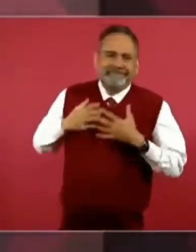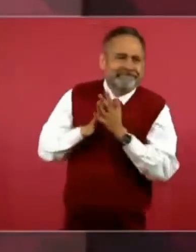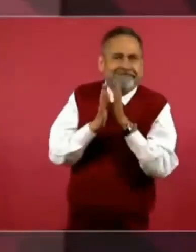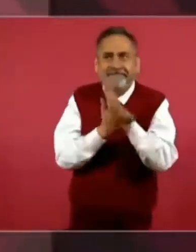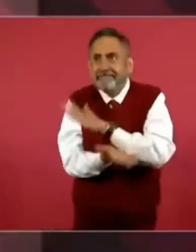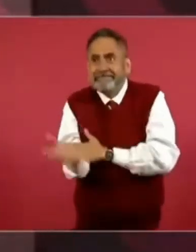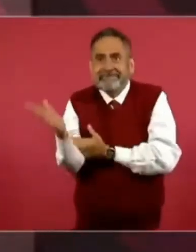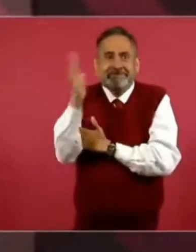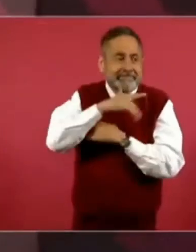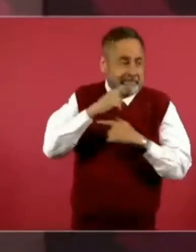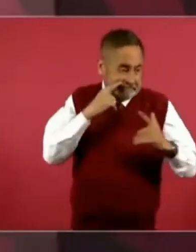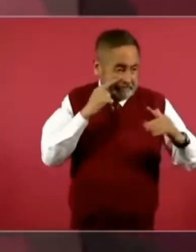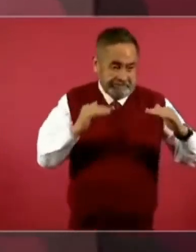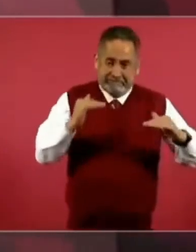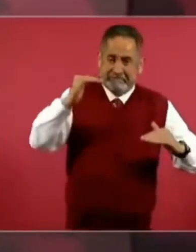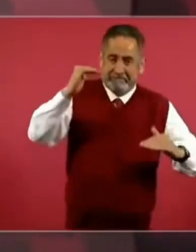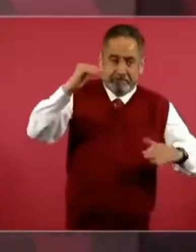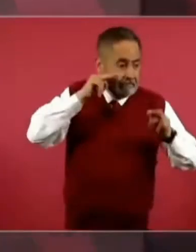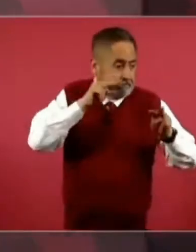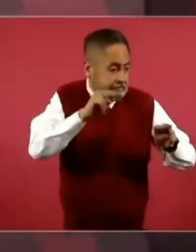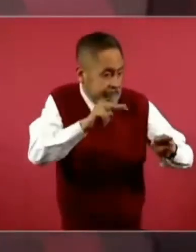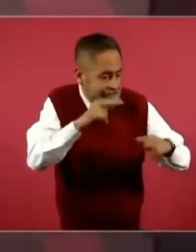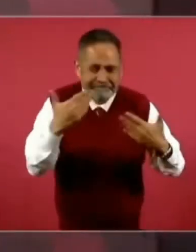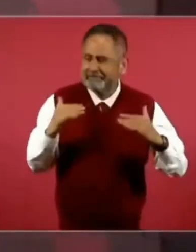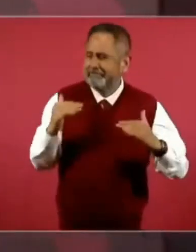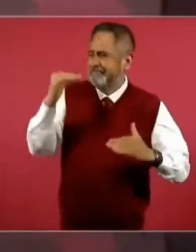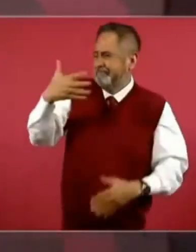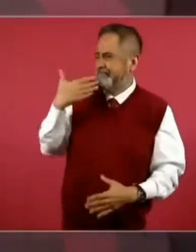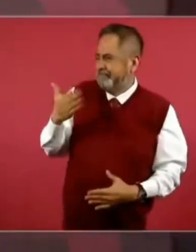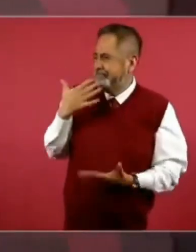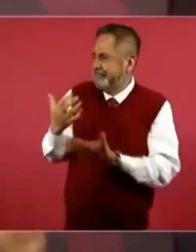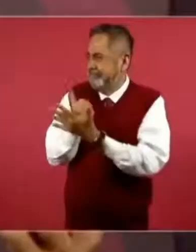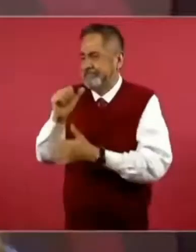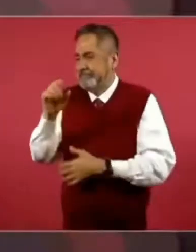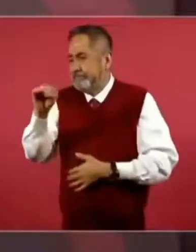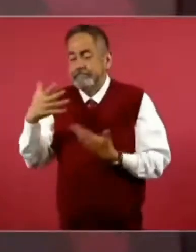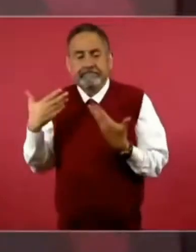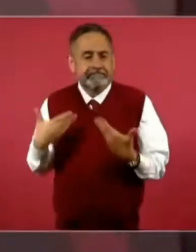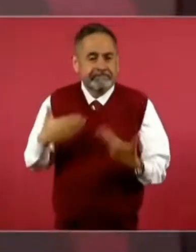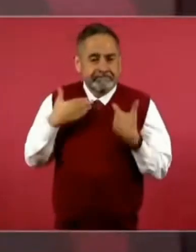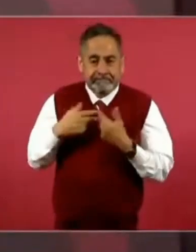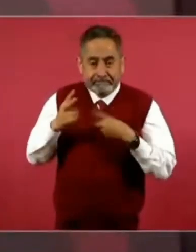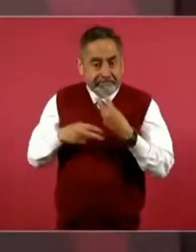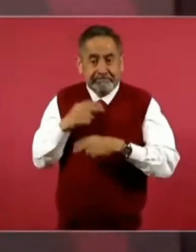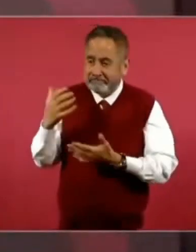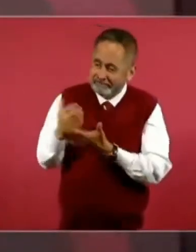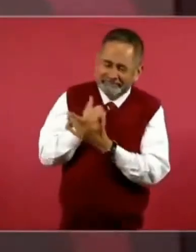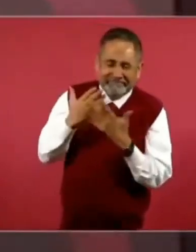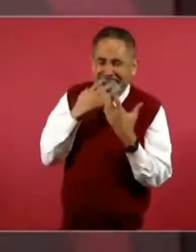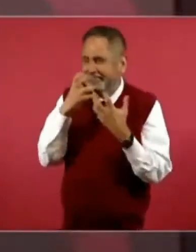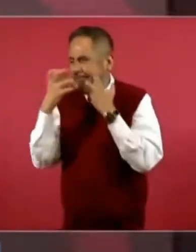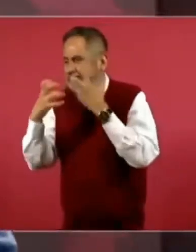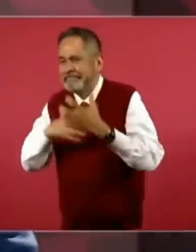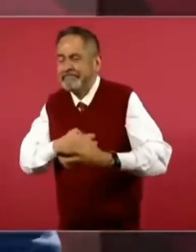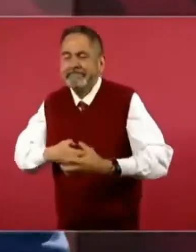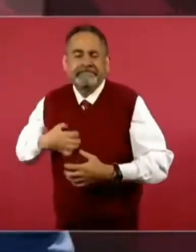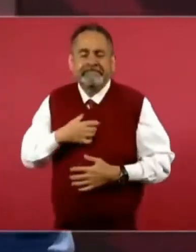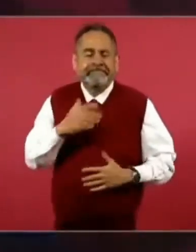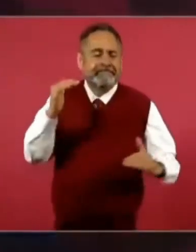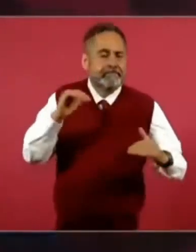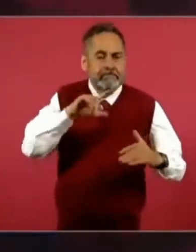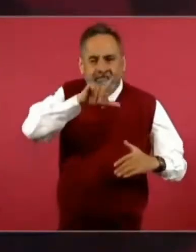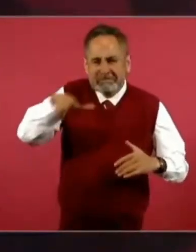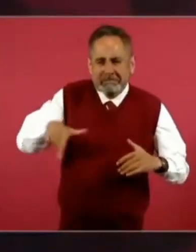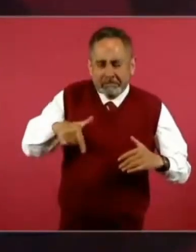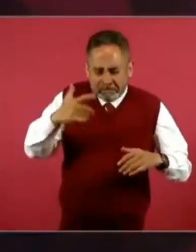día viendo la televisión de que íbamos ganando y en la